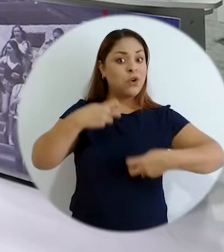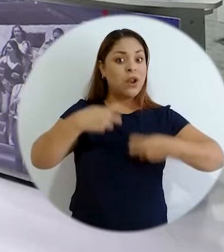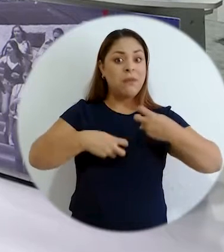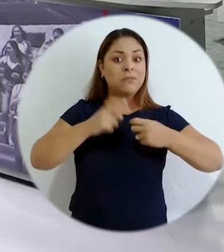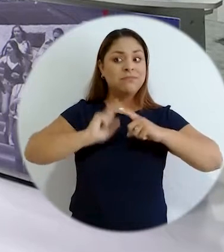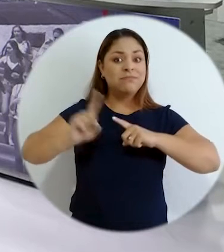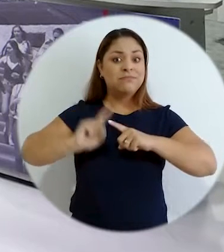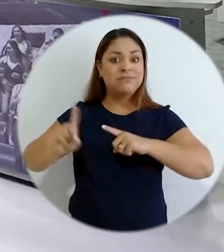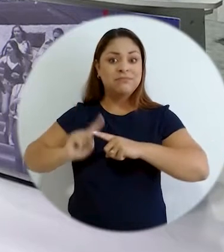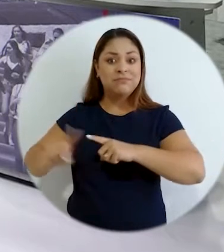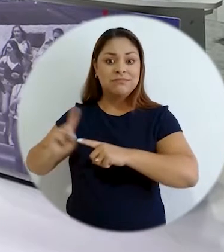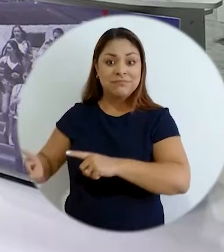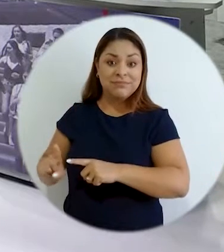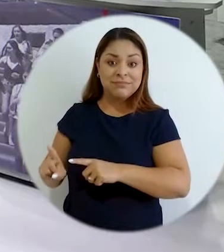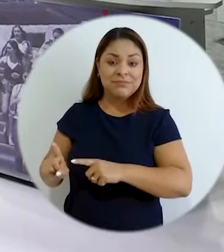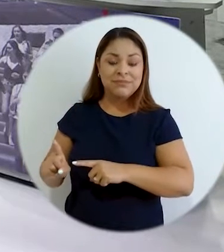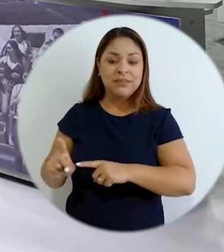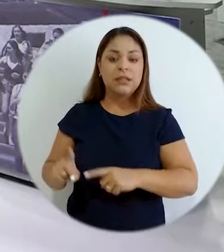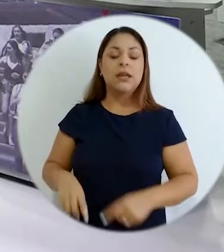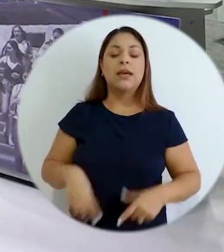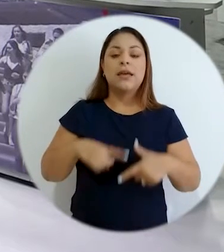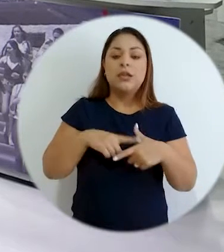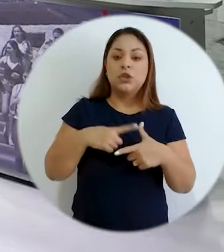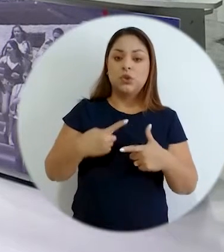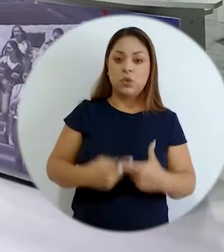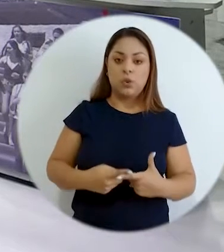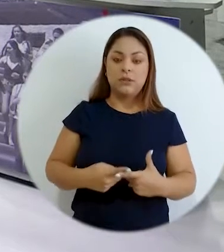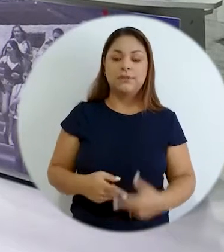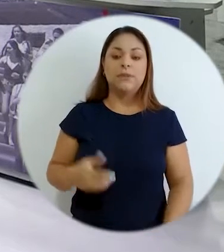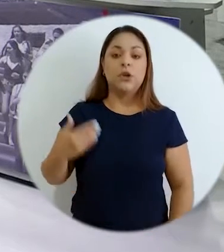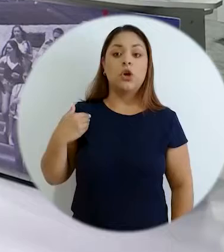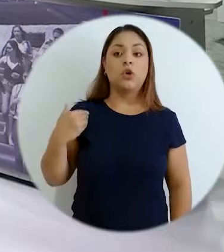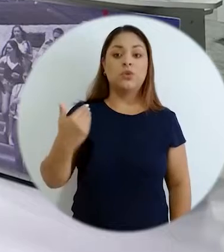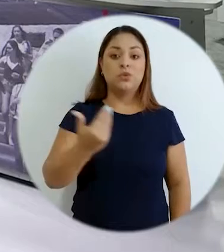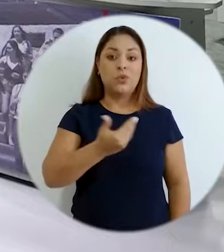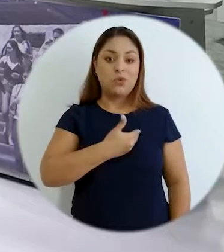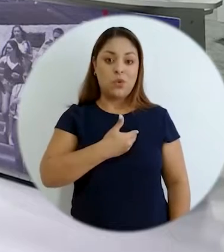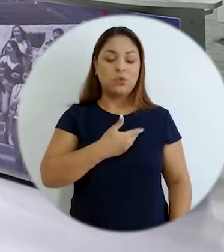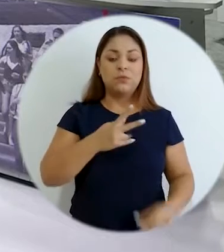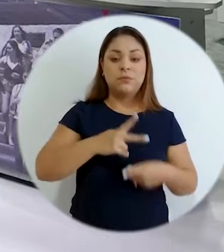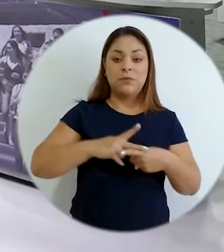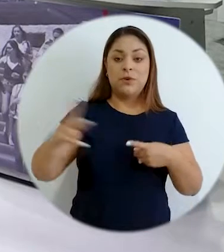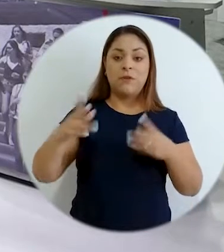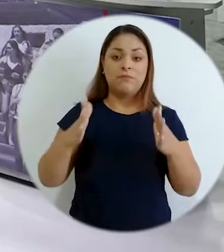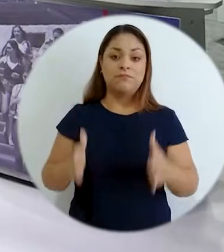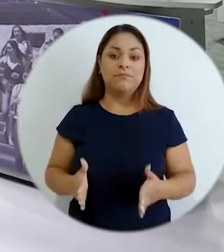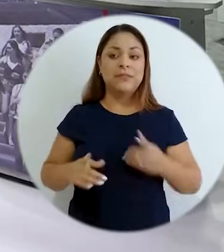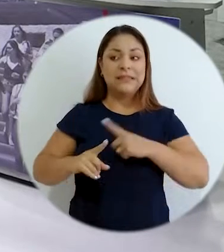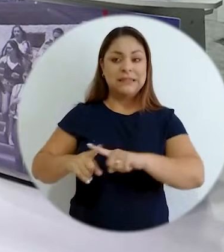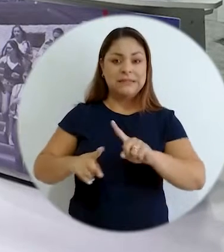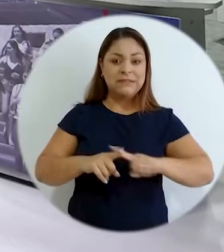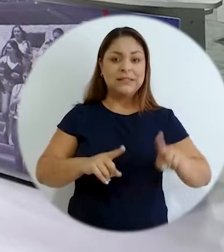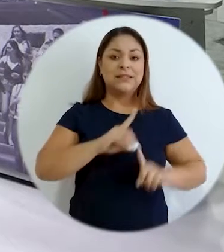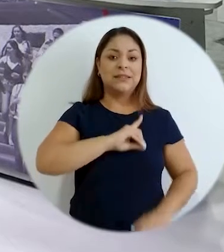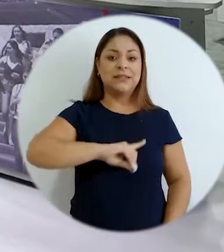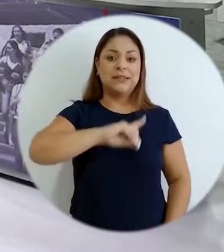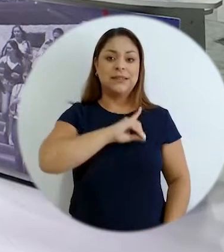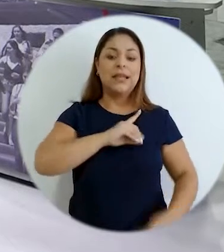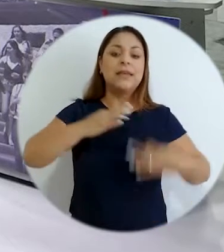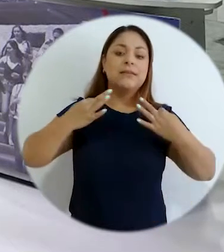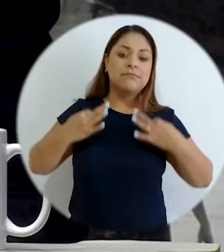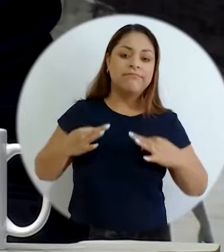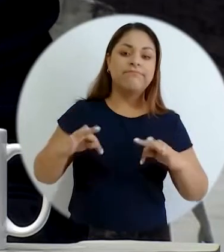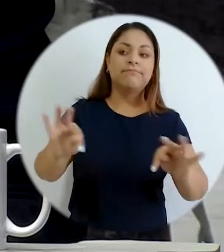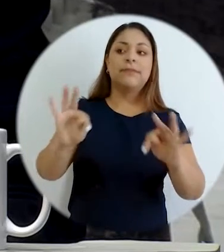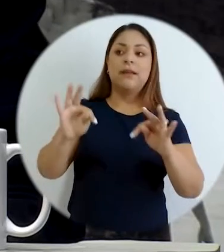especialista Maribel no logra explicar no nos obliga a nosotros como profesionales de distintas disciplinas